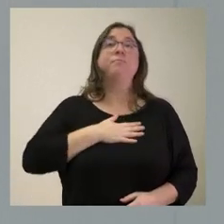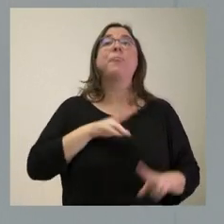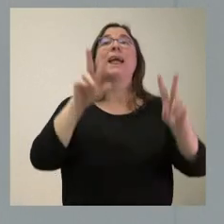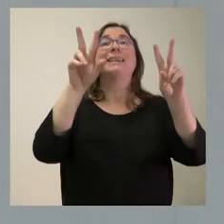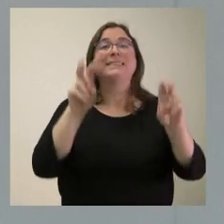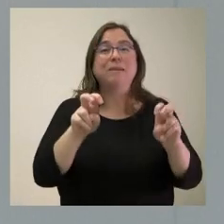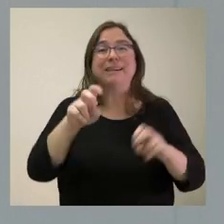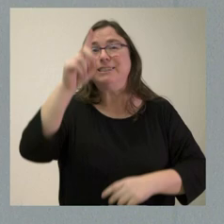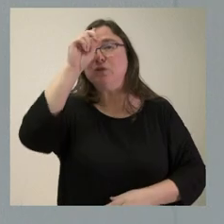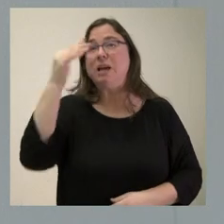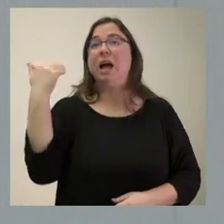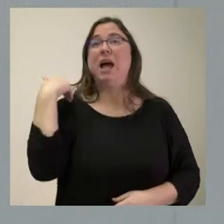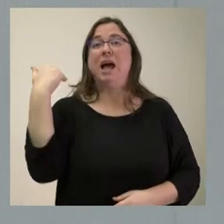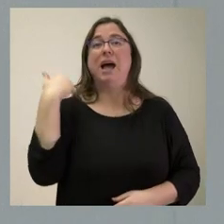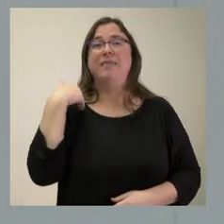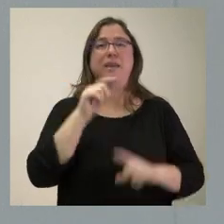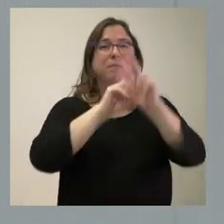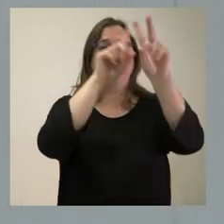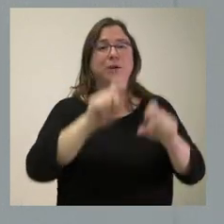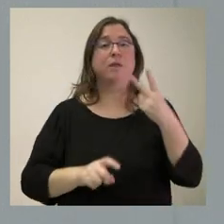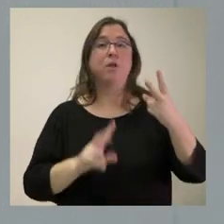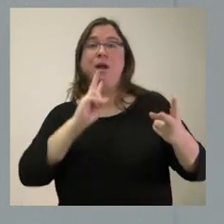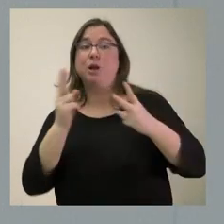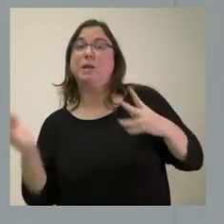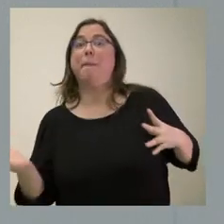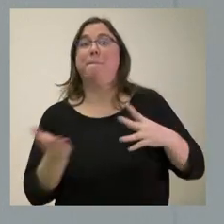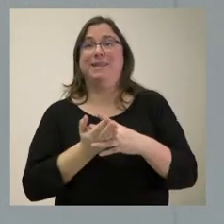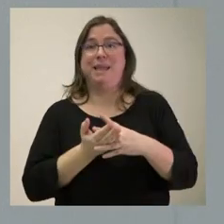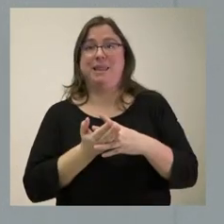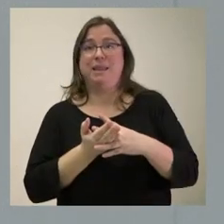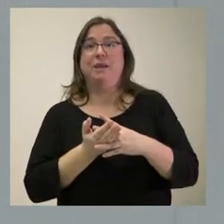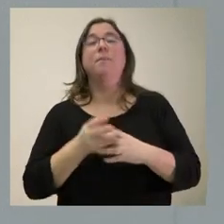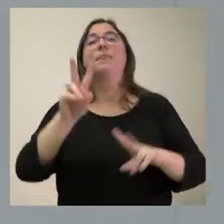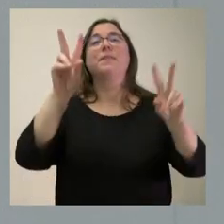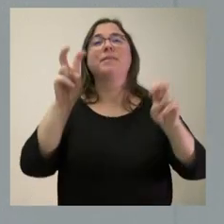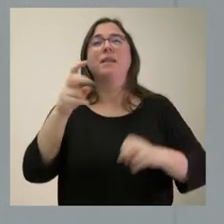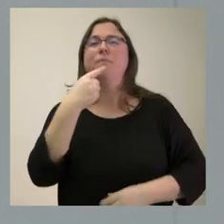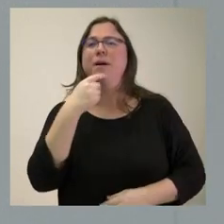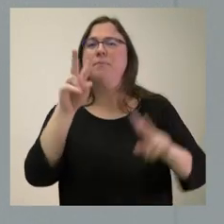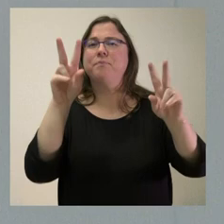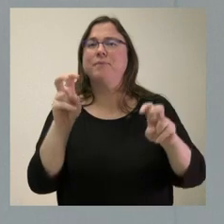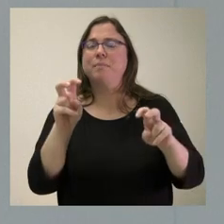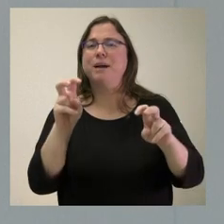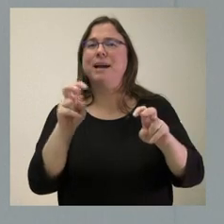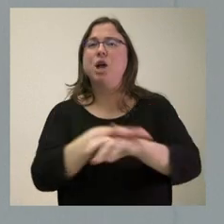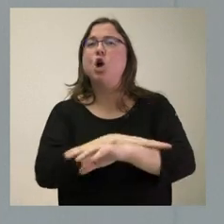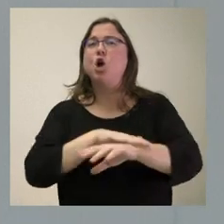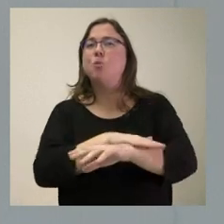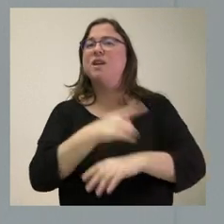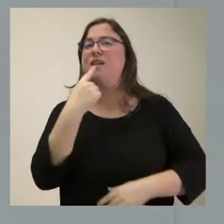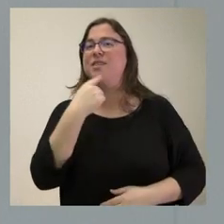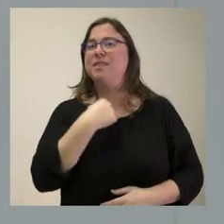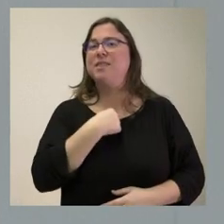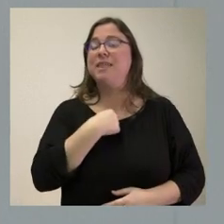sé… Antes creo que había dos preguntas y contesté parcialmente a la referencia que usted hacía sobre el Gobierno, que decía que un